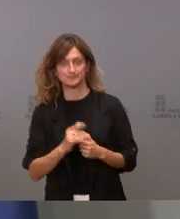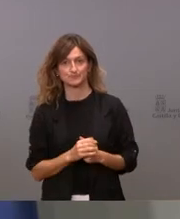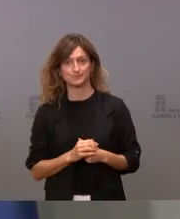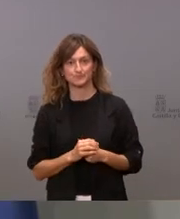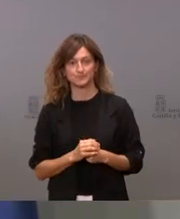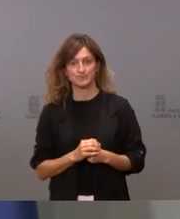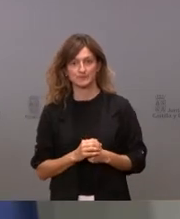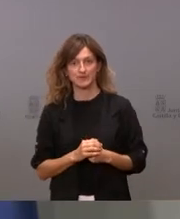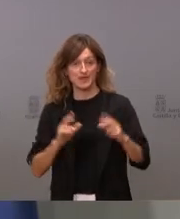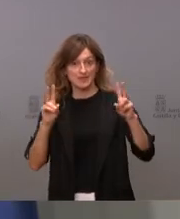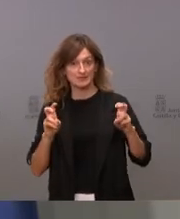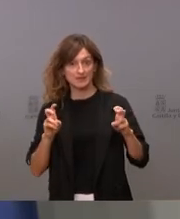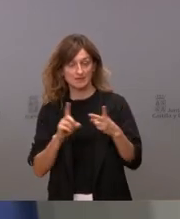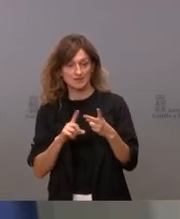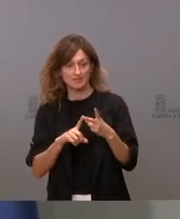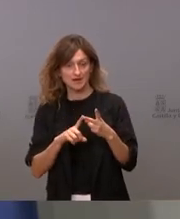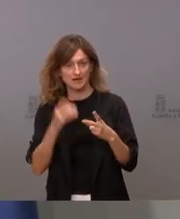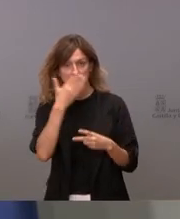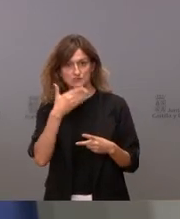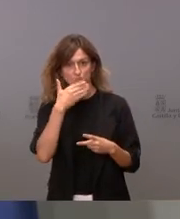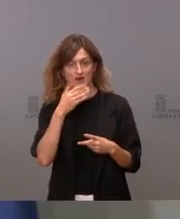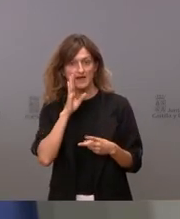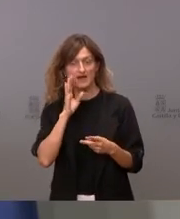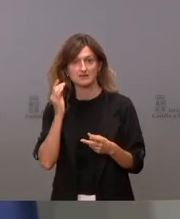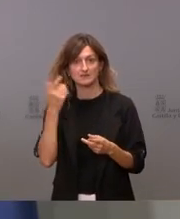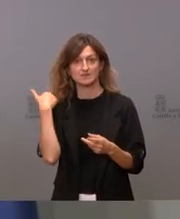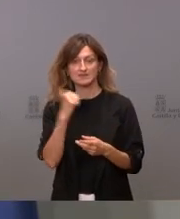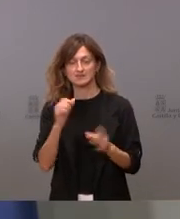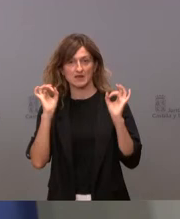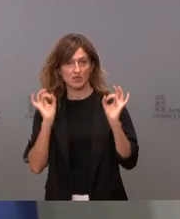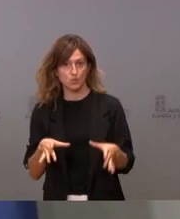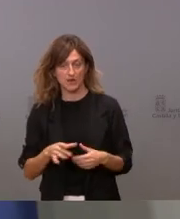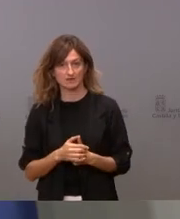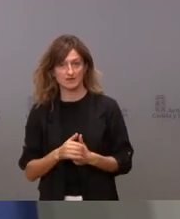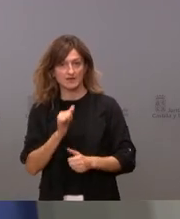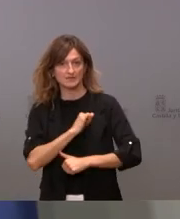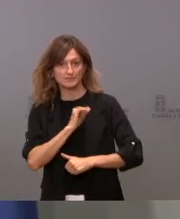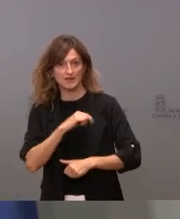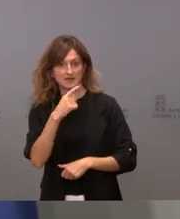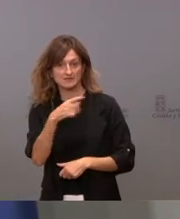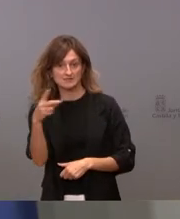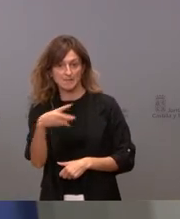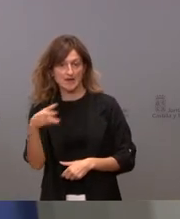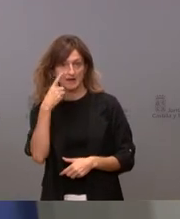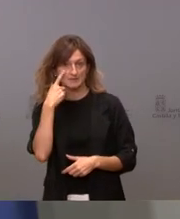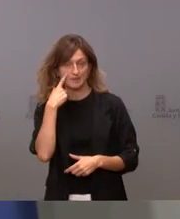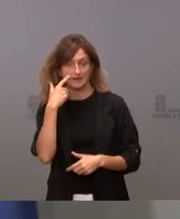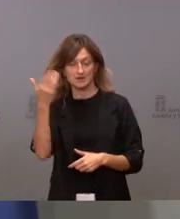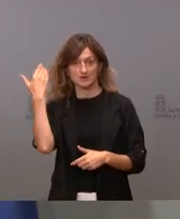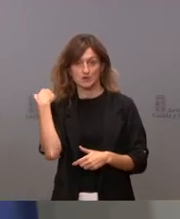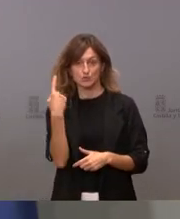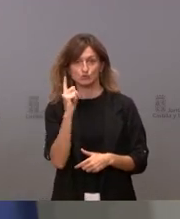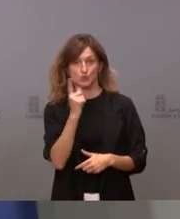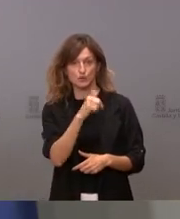Y sobre el asunto de la escuela, no tenemos cambios sobre lo que hemos dicho la semana anterior. Dijimos que teníamos que esperar unas semanas. La semana anterior era esta, ha pasado una